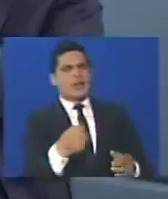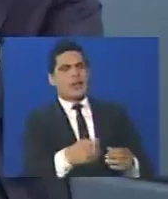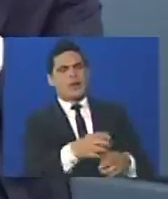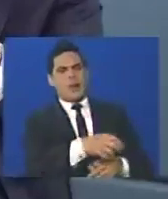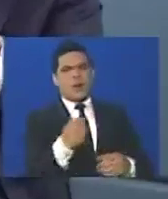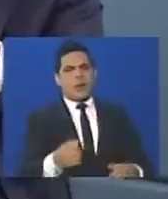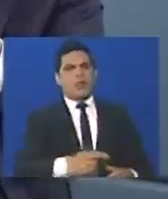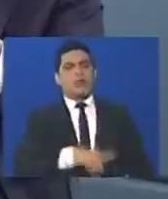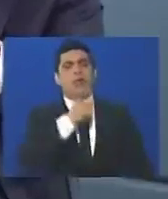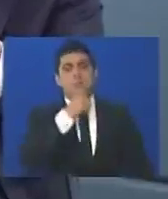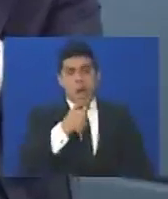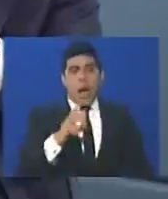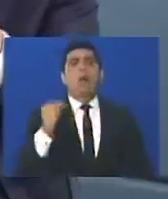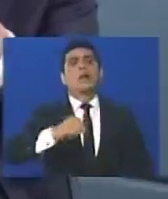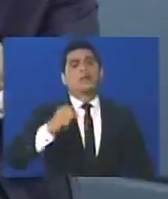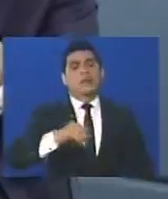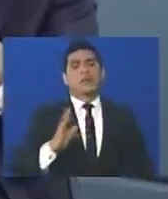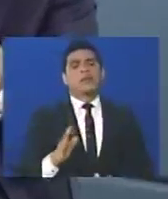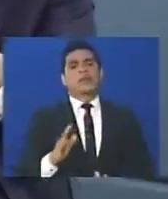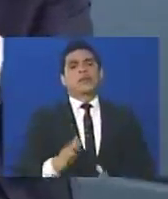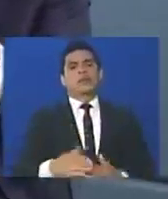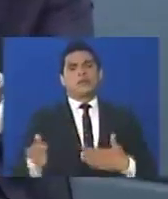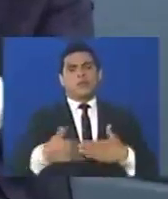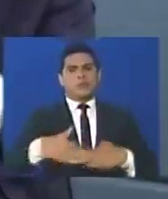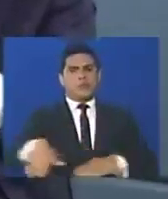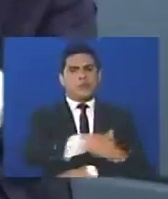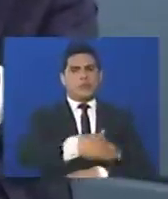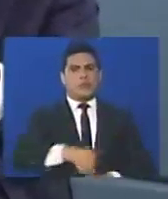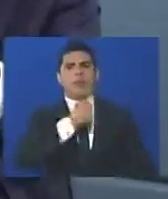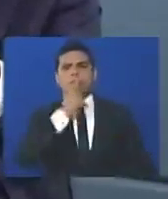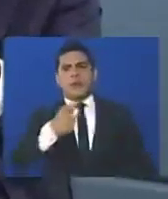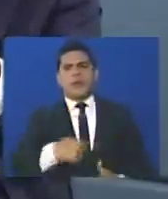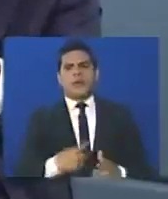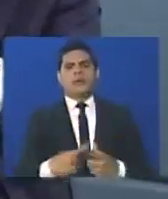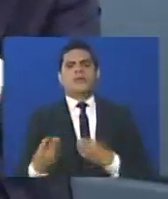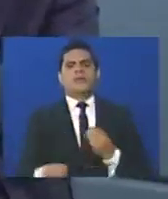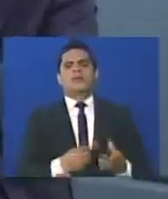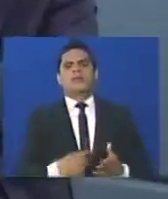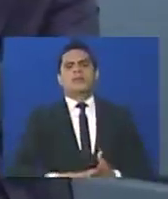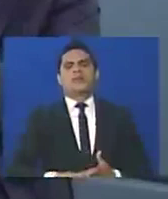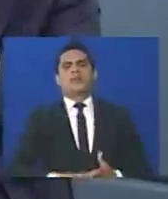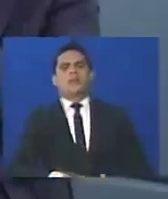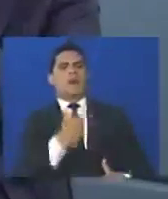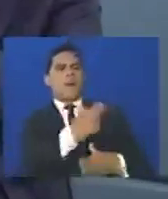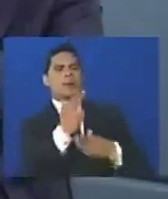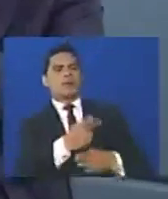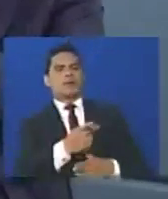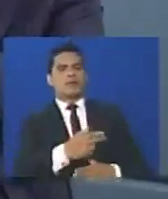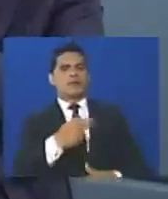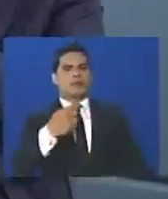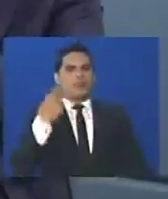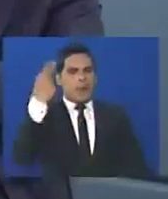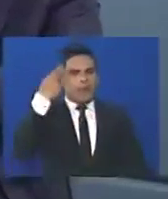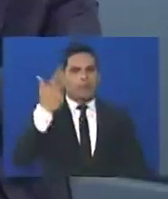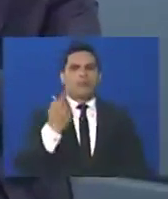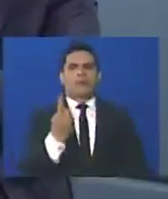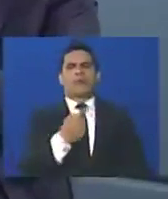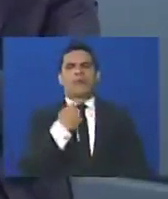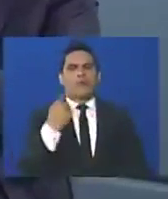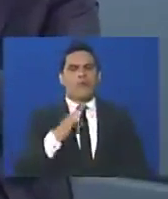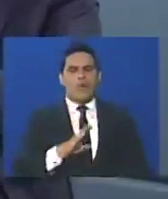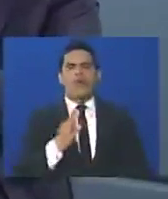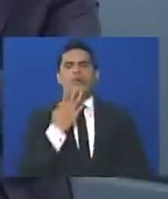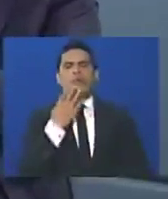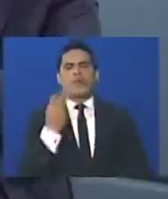puerta, que eso está mal hecho, o por trancar una calle, que está mal hecho, no puede ser que el precio sea meterle un balazo en la cabeza a muchacho. Esa